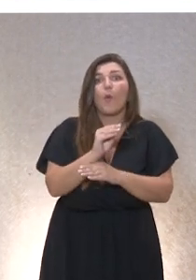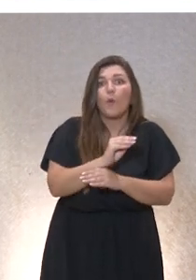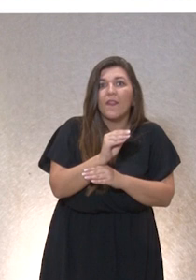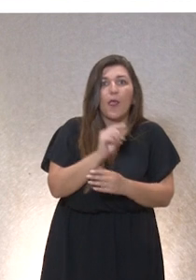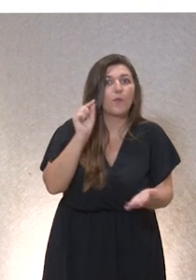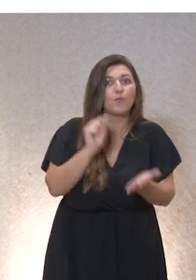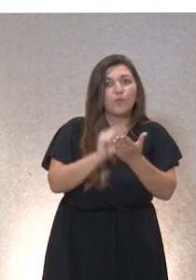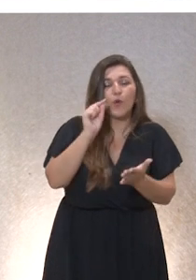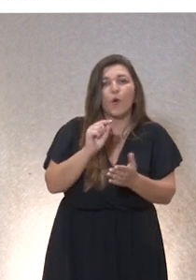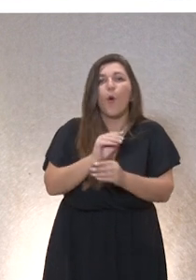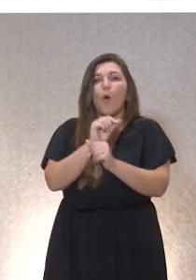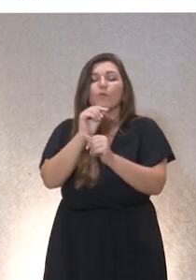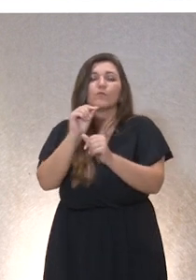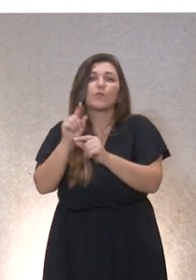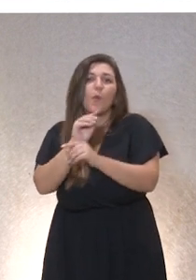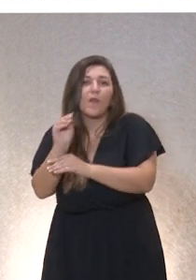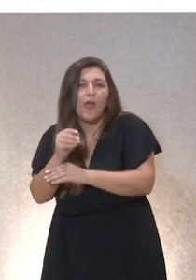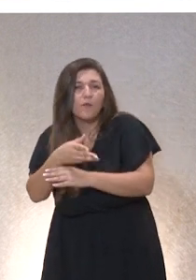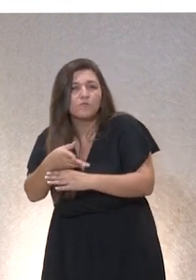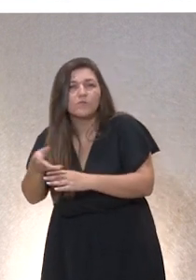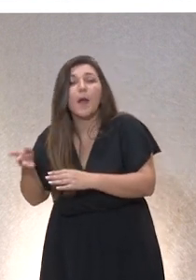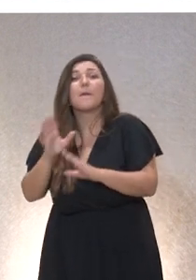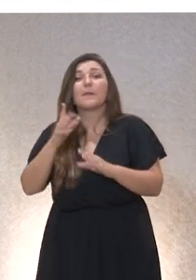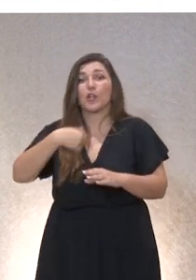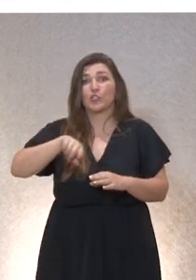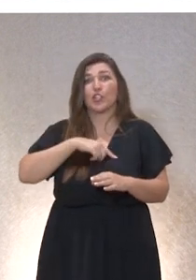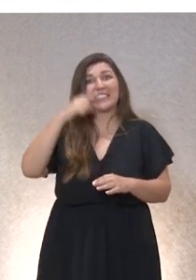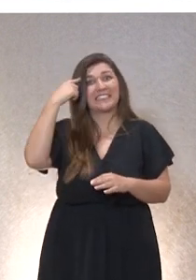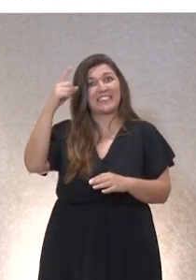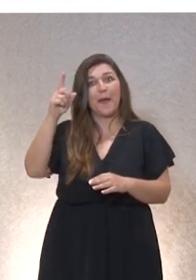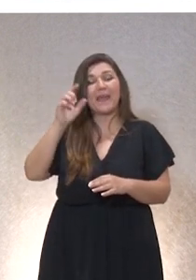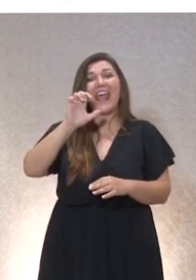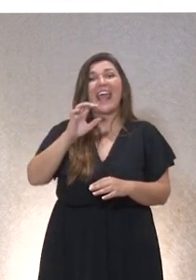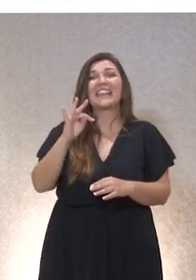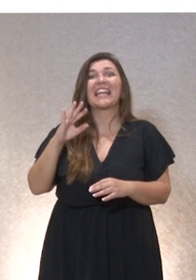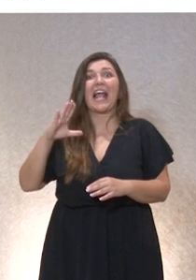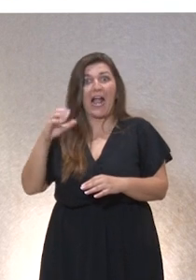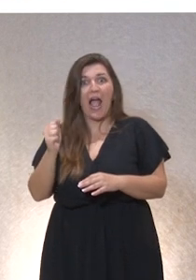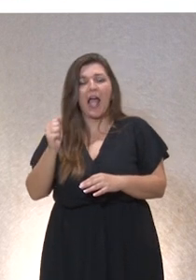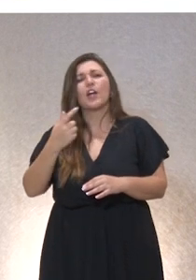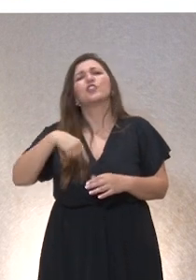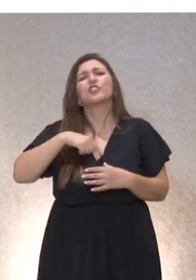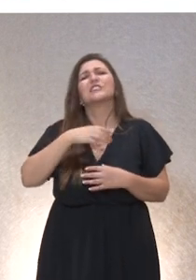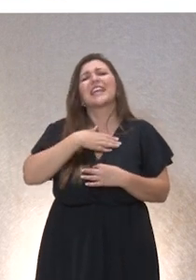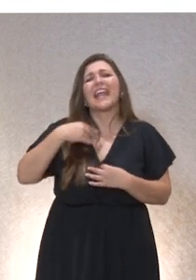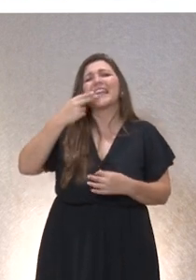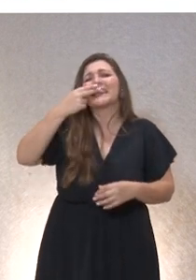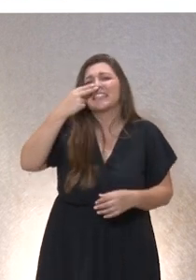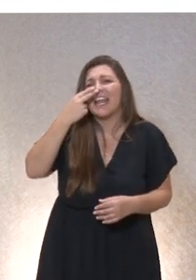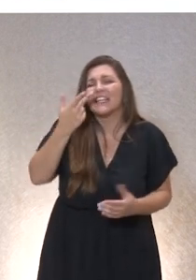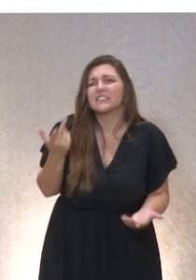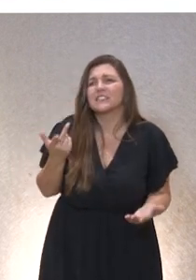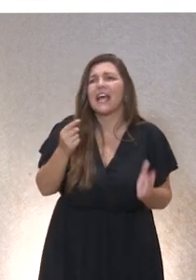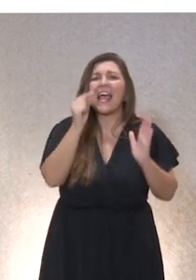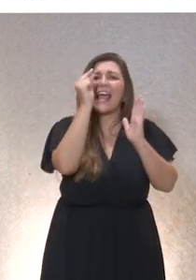pero a nosotros, que ya hemos estudiado ética, que hemos pasado por la puerta de la ética y que hemos hecho cursos de ética aplicada, nos interesa preguntarnos con qué